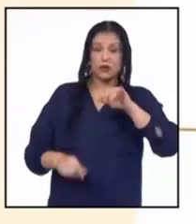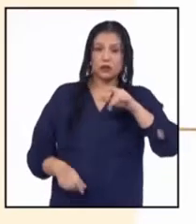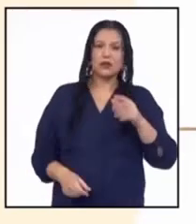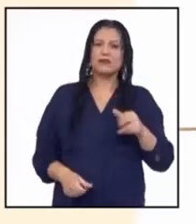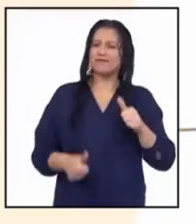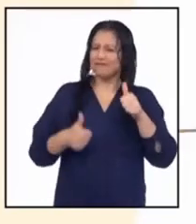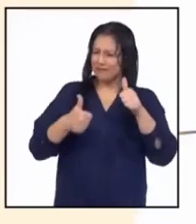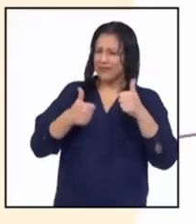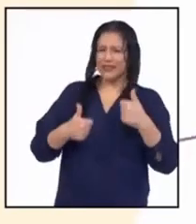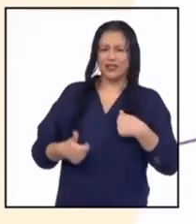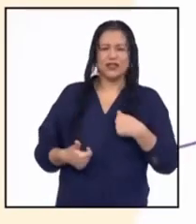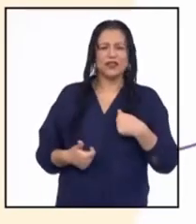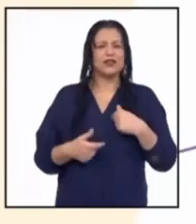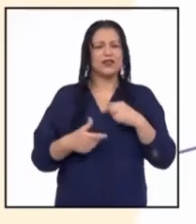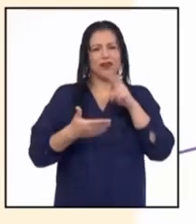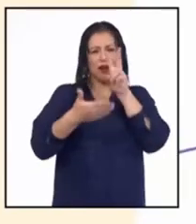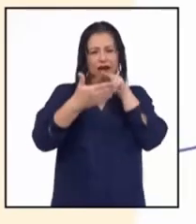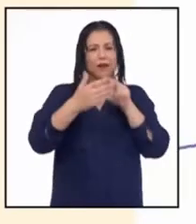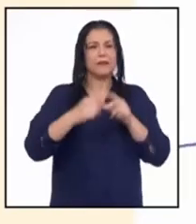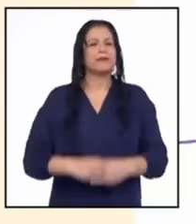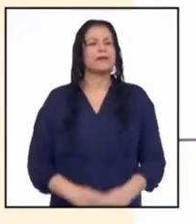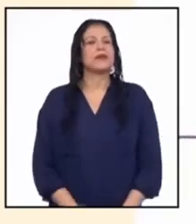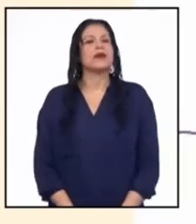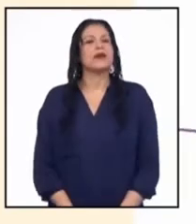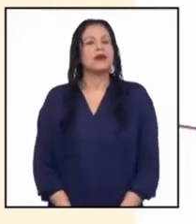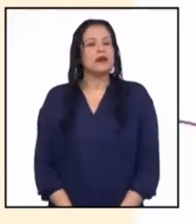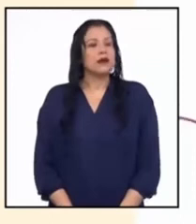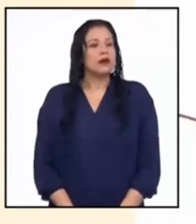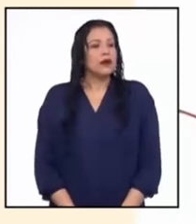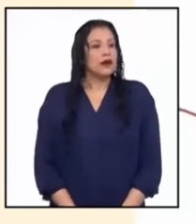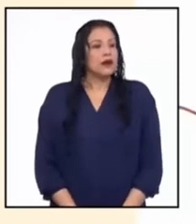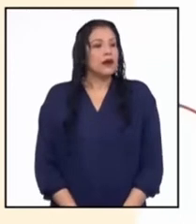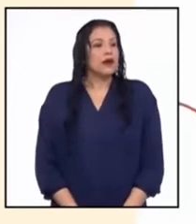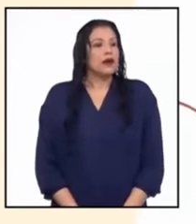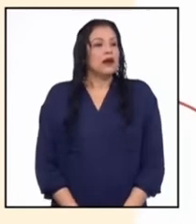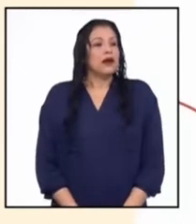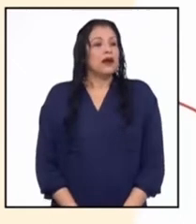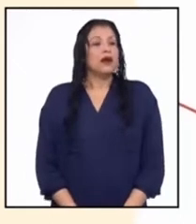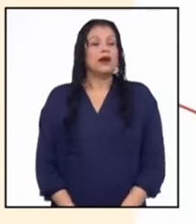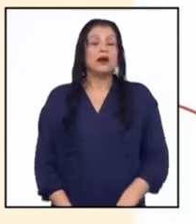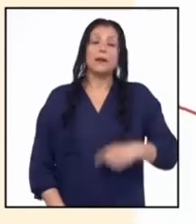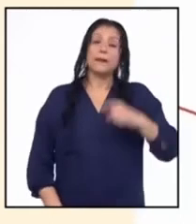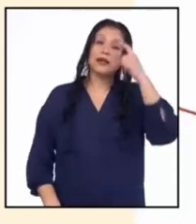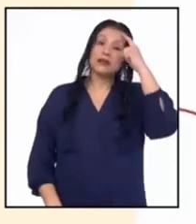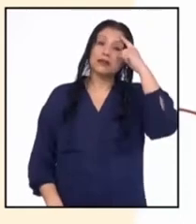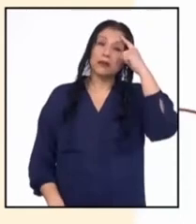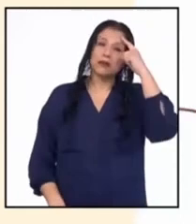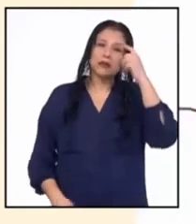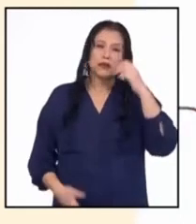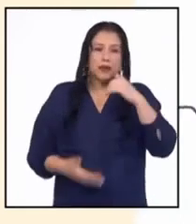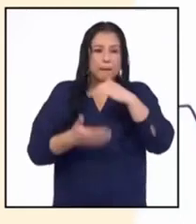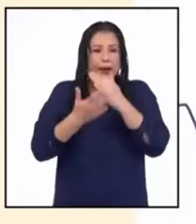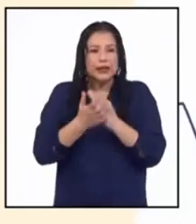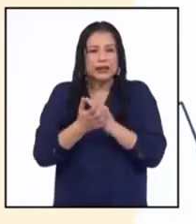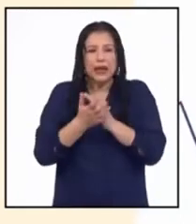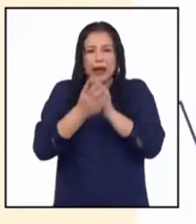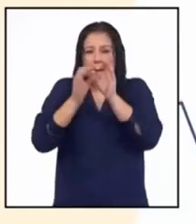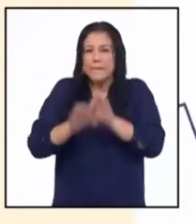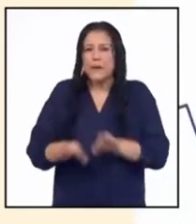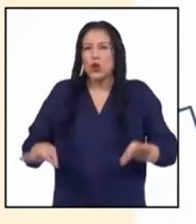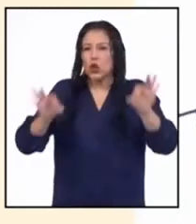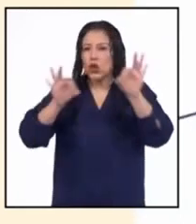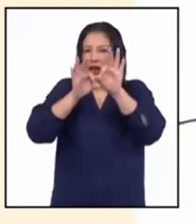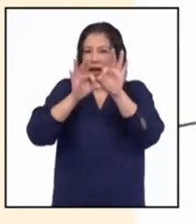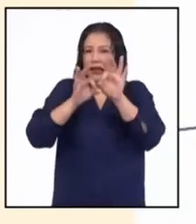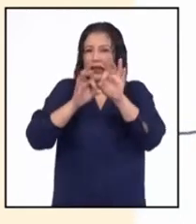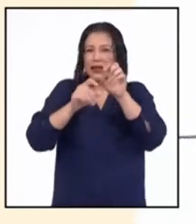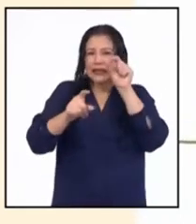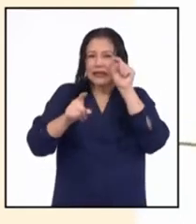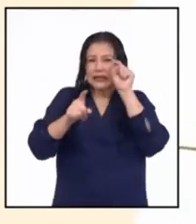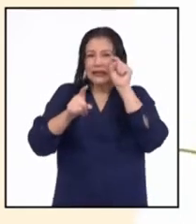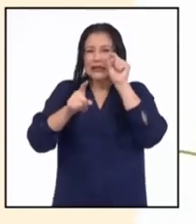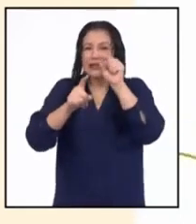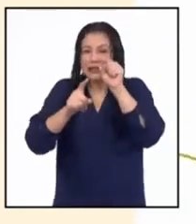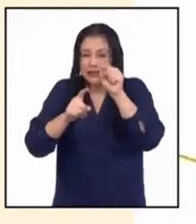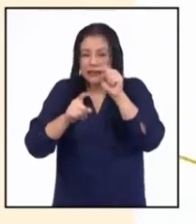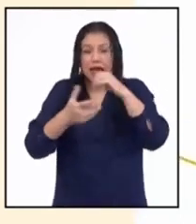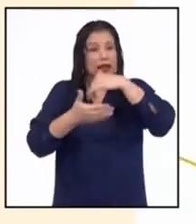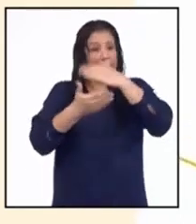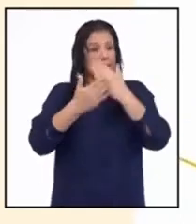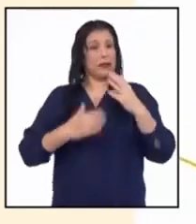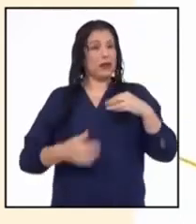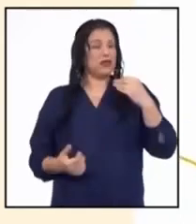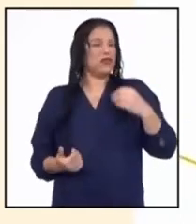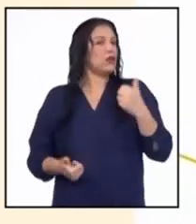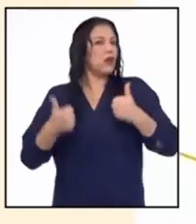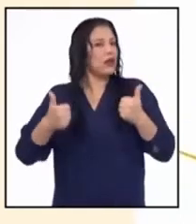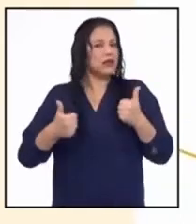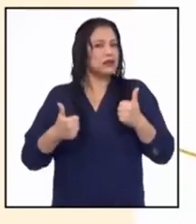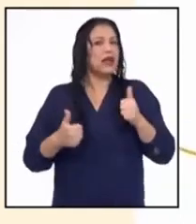Claro que sí, profesora. Aquí va. Consideramos que un aspecto crucial que define la etapa de la adolescencia es el